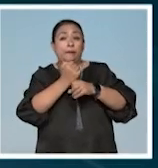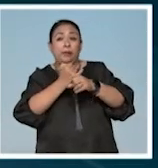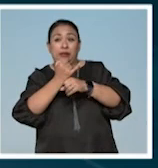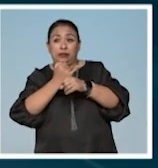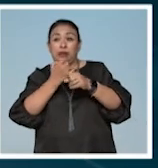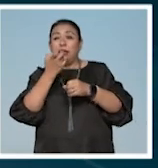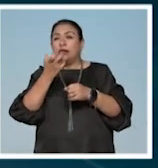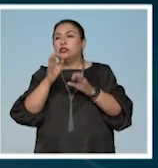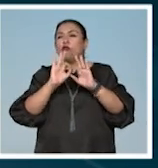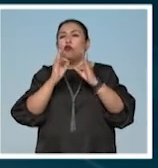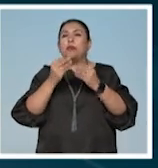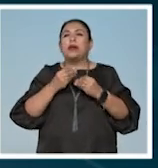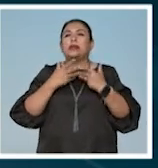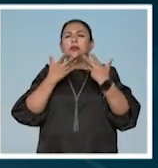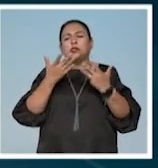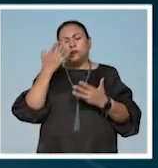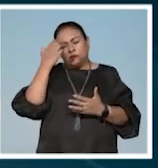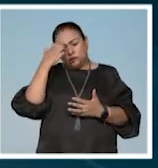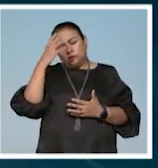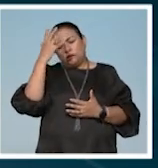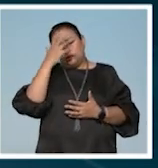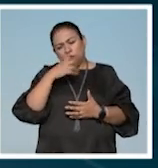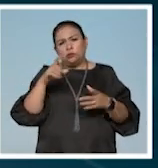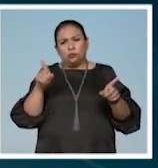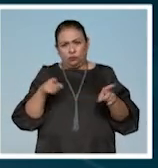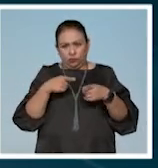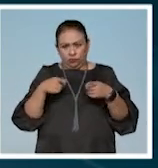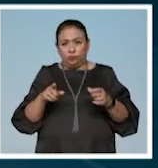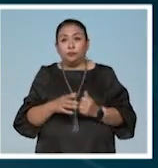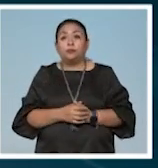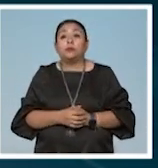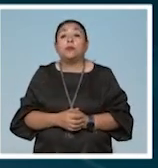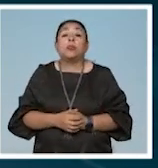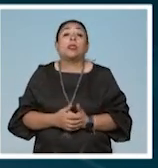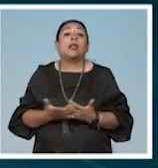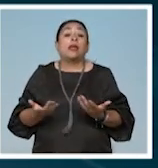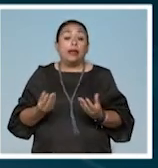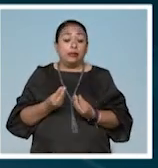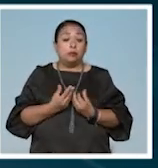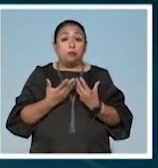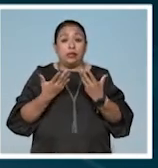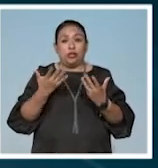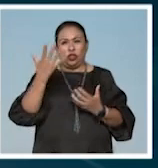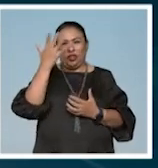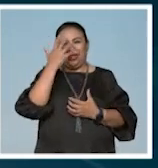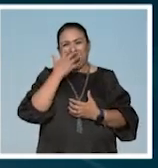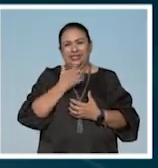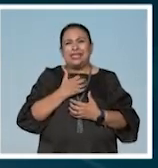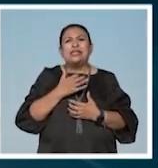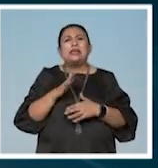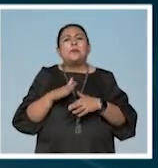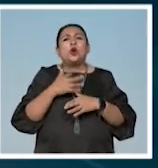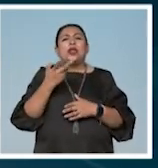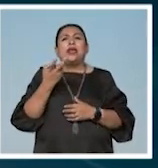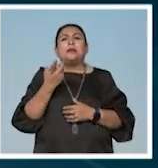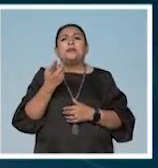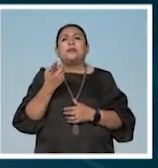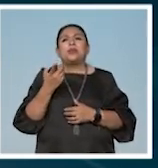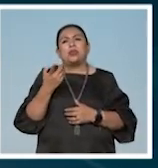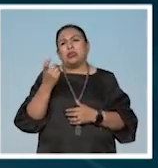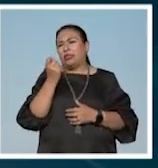estas manifestaciones melancólicas en la música Son manifestaciones melancólicas porque el propio